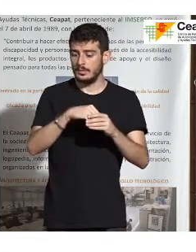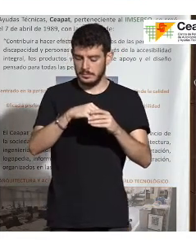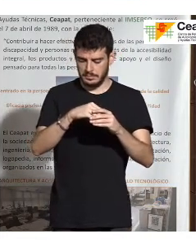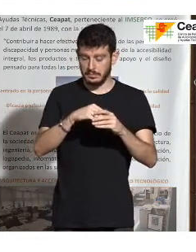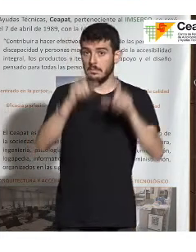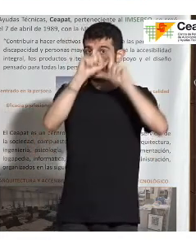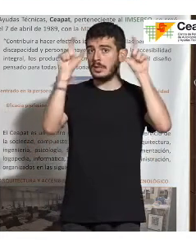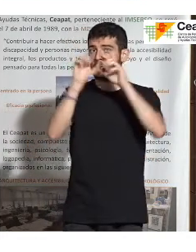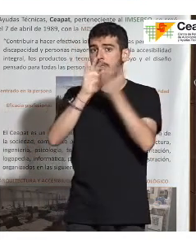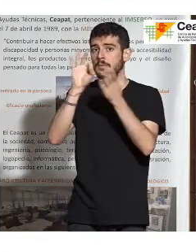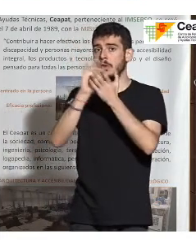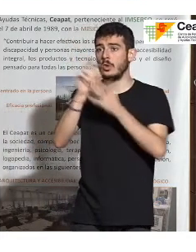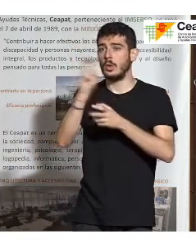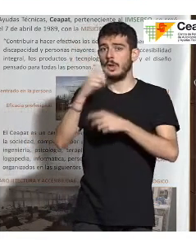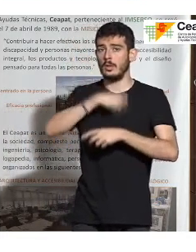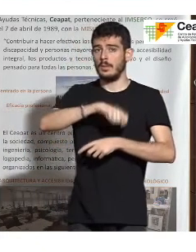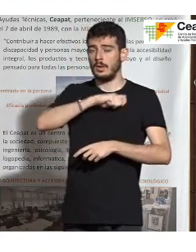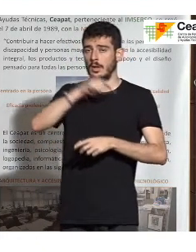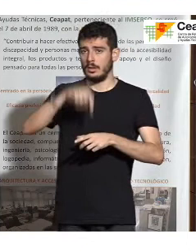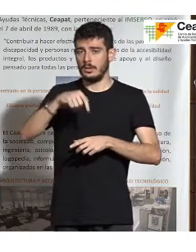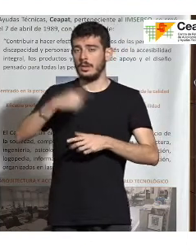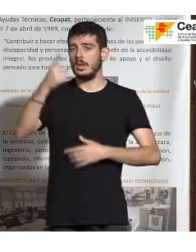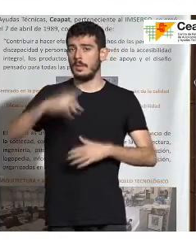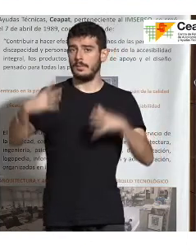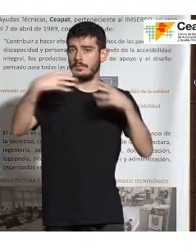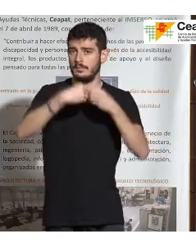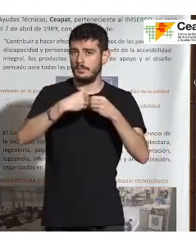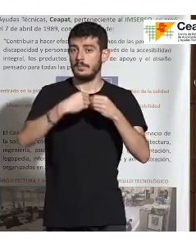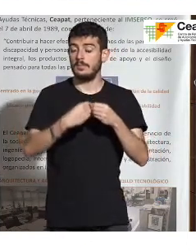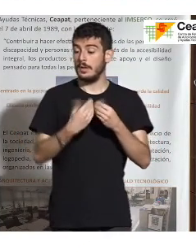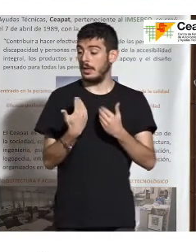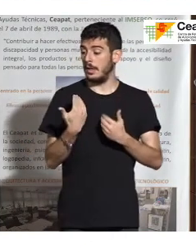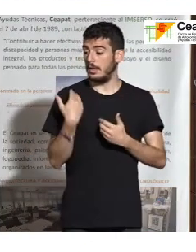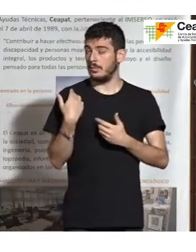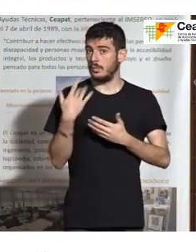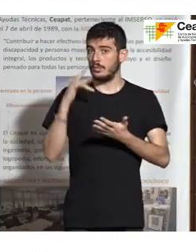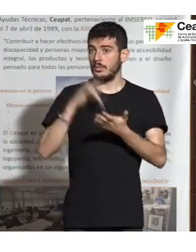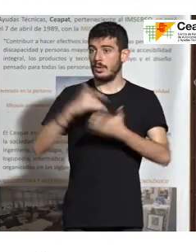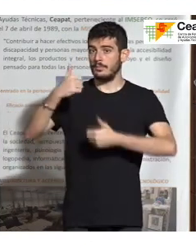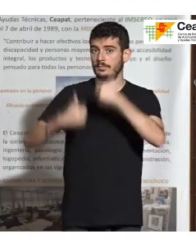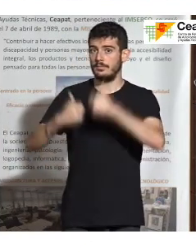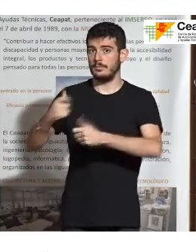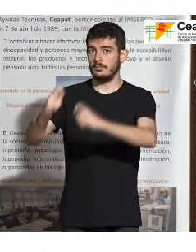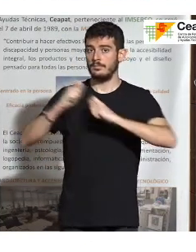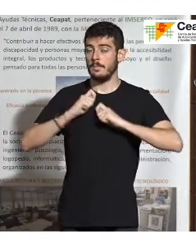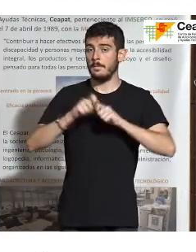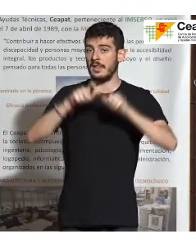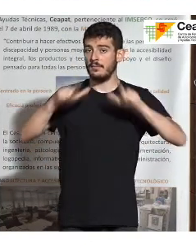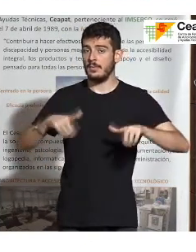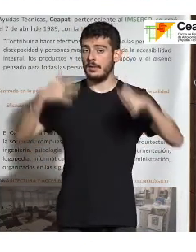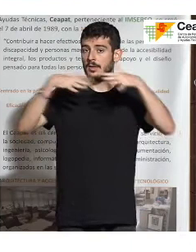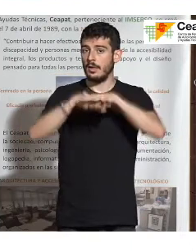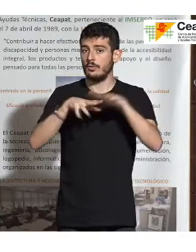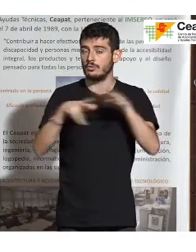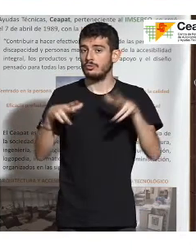en España. Recientemente también hemos sido adjudicatarios de una de las primeras plataformas de integración de